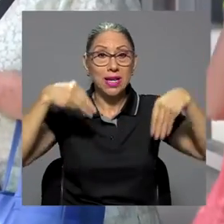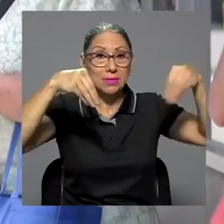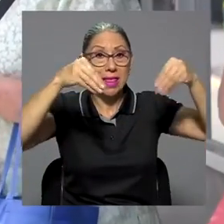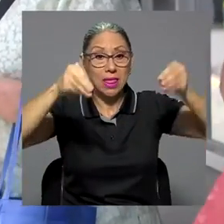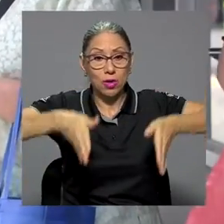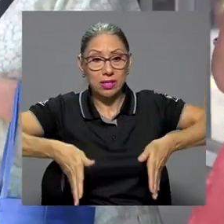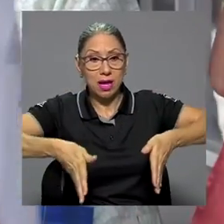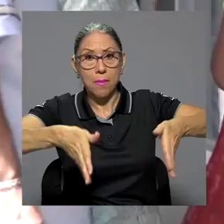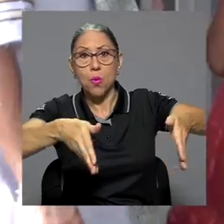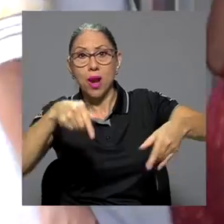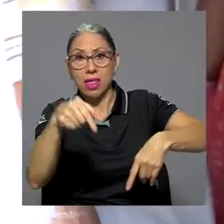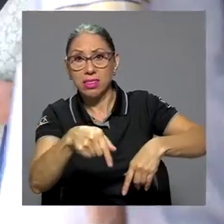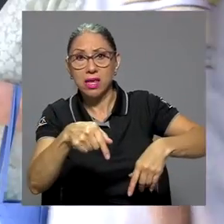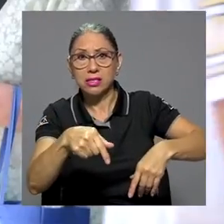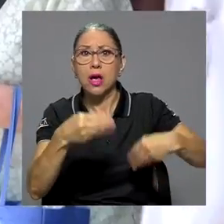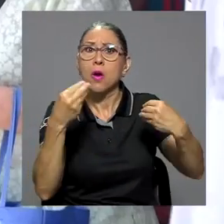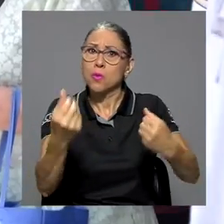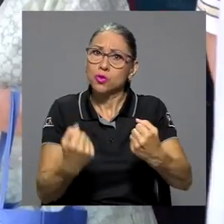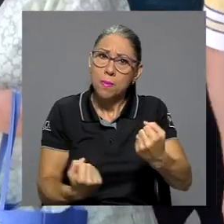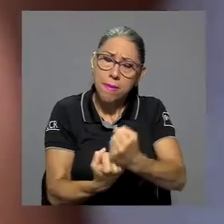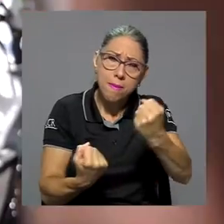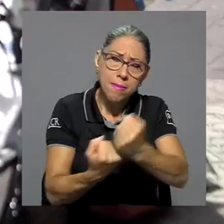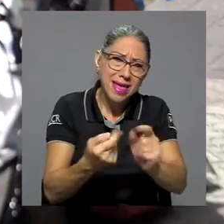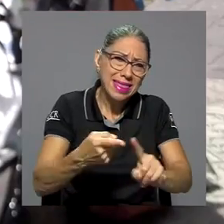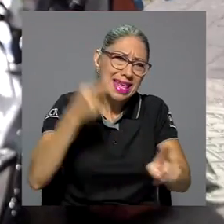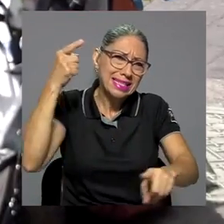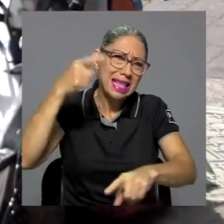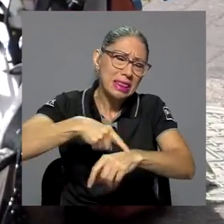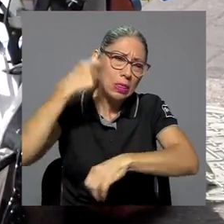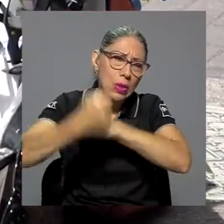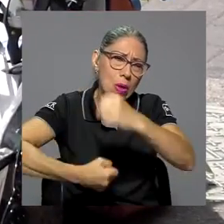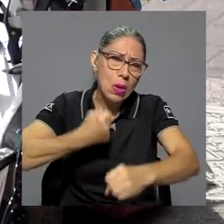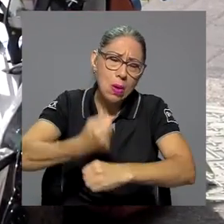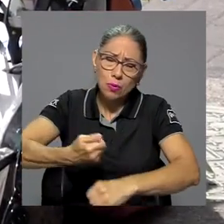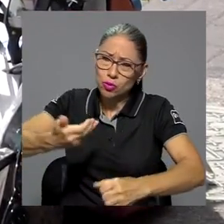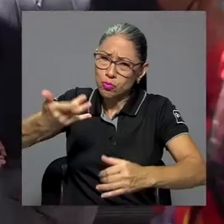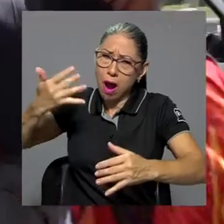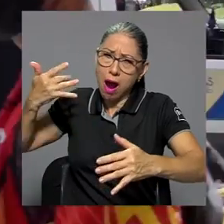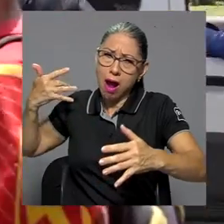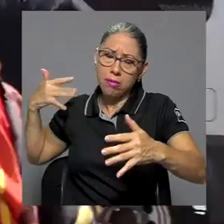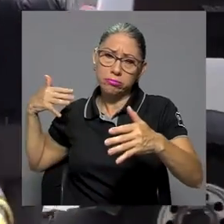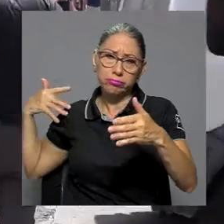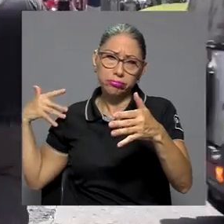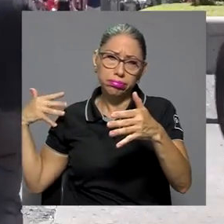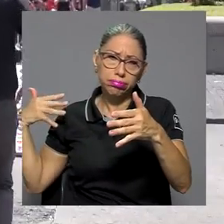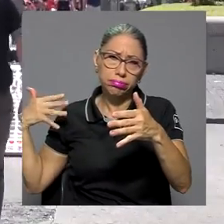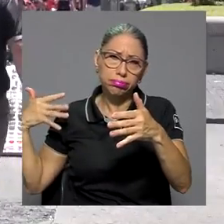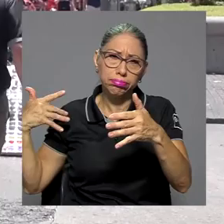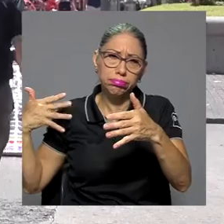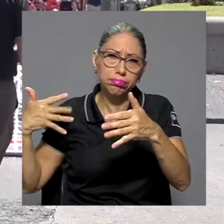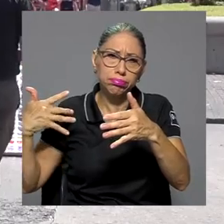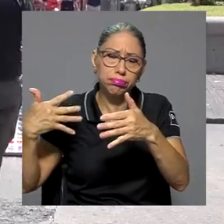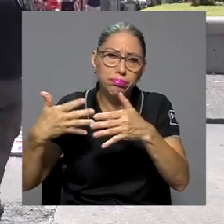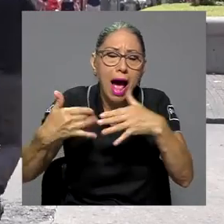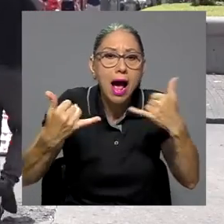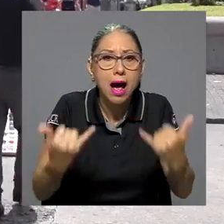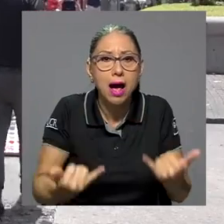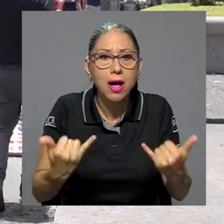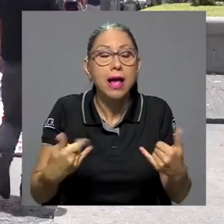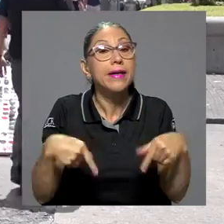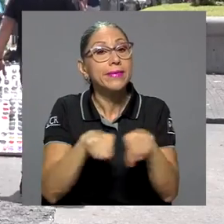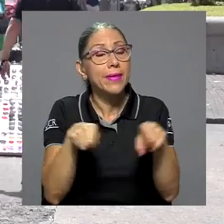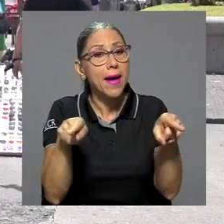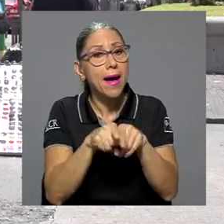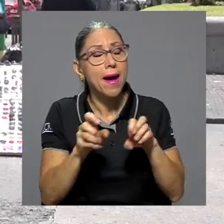personas vendedoras ambulantes desde tiempos ancestrales hasta la actualidad. Es